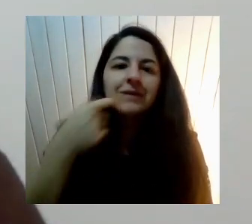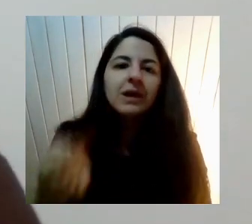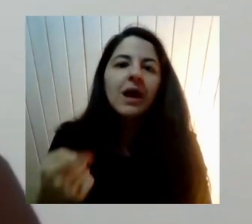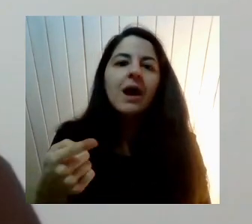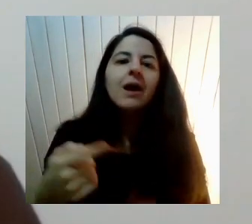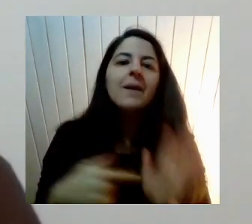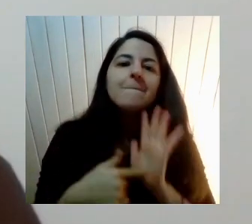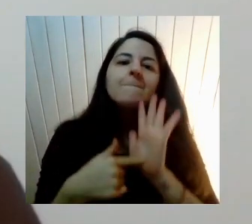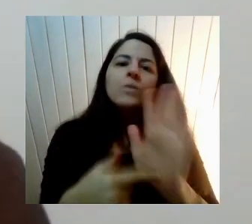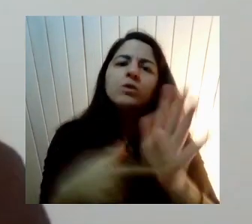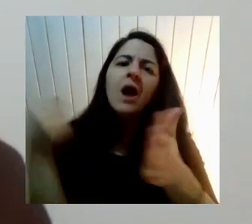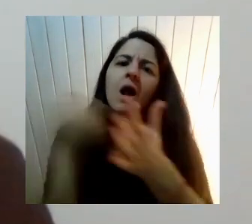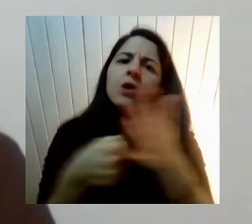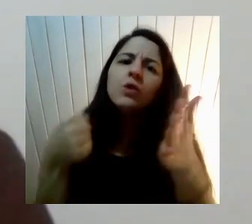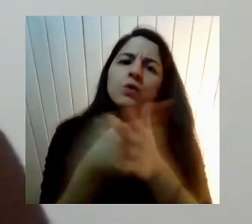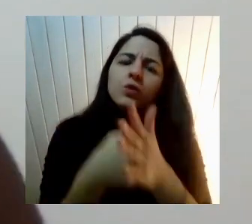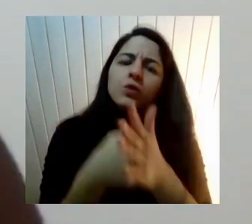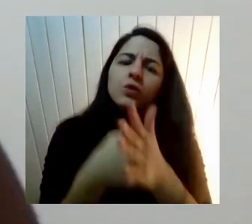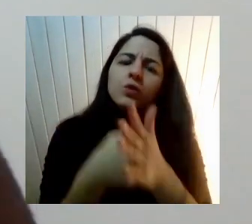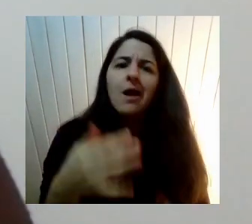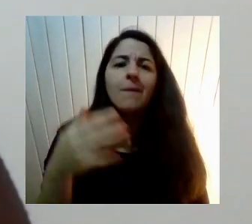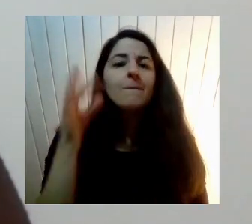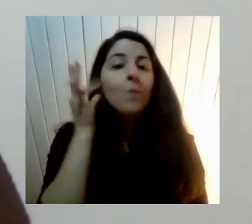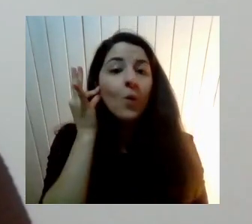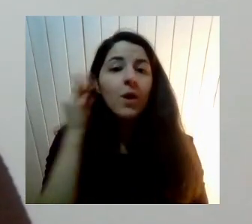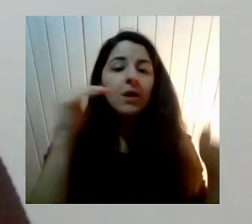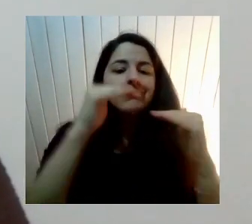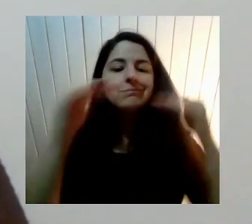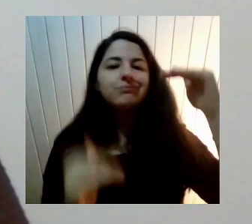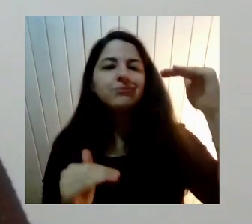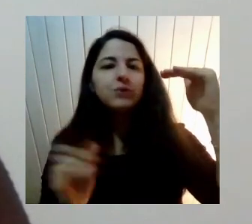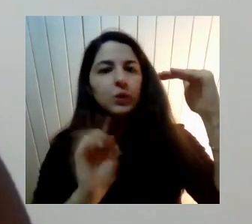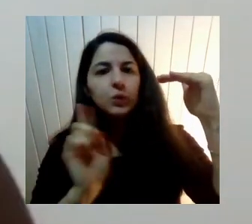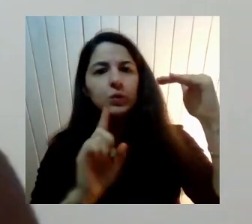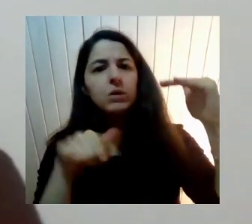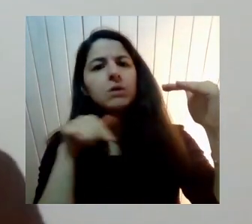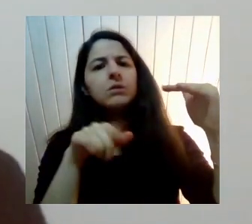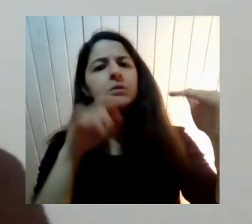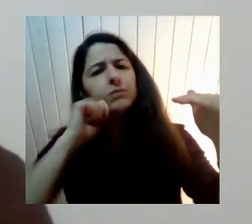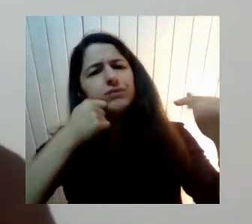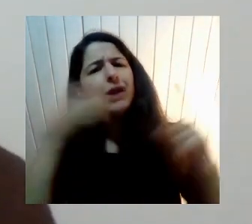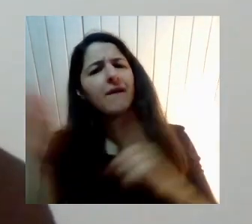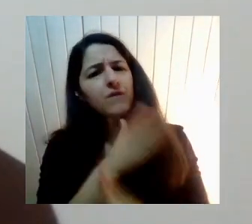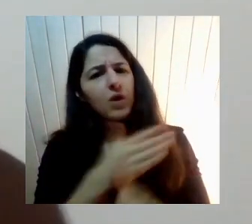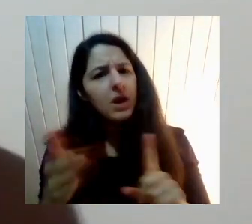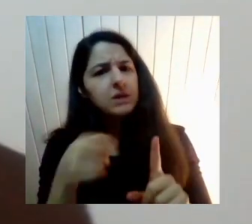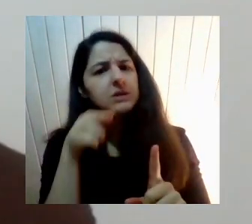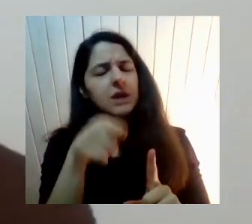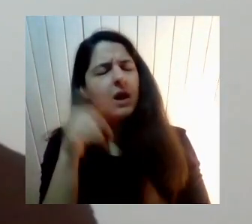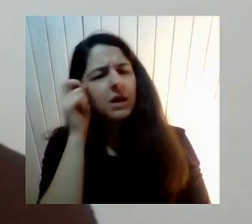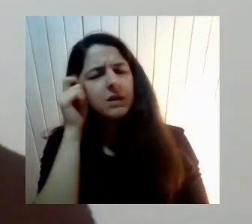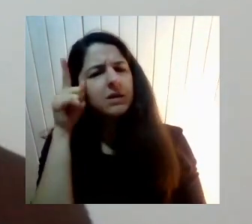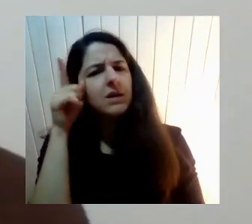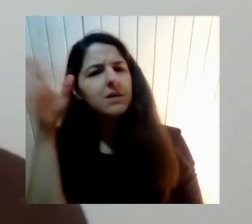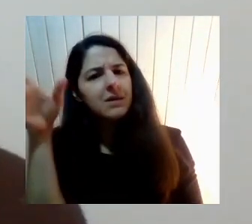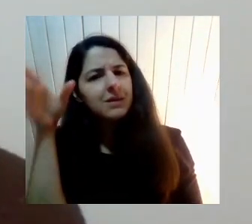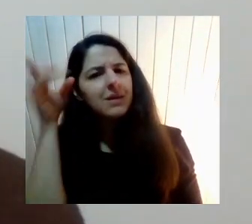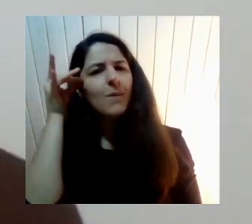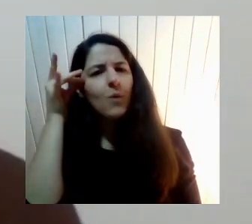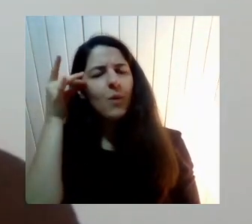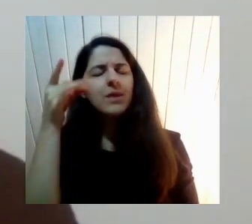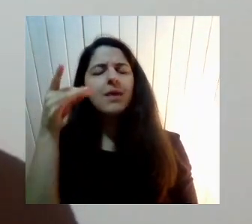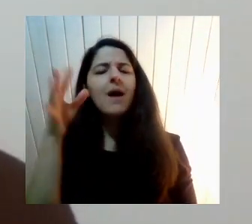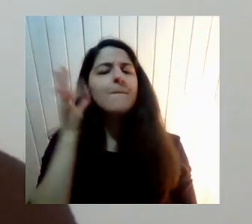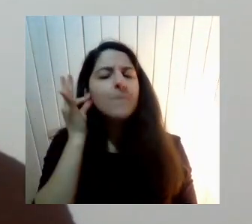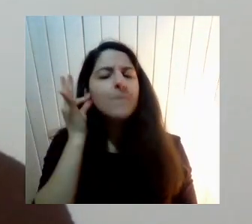expresa A través de las distintas Violencias Nos empezamos a dar cuenta Que hay una experiencia Que es común Y esa experiencia Que es común En la que hemos tenido Que